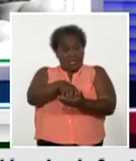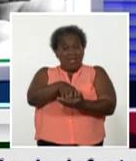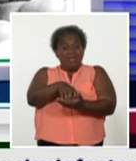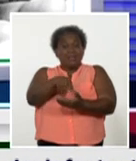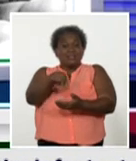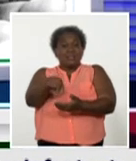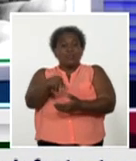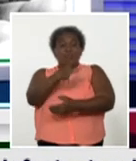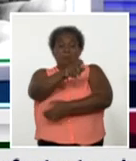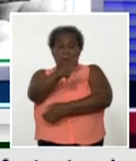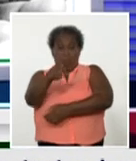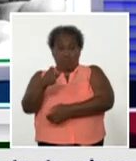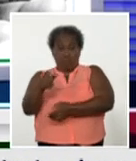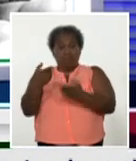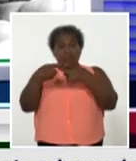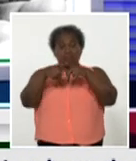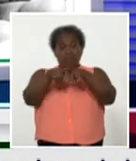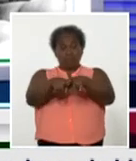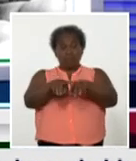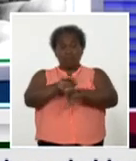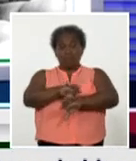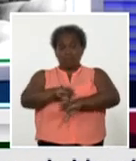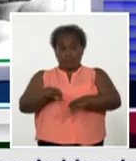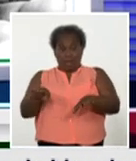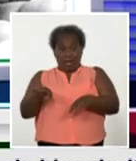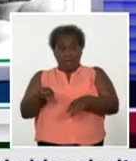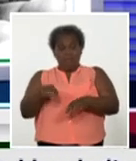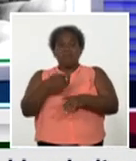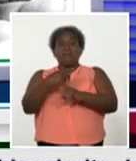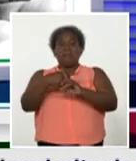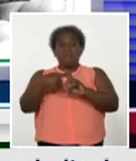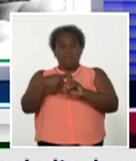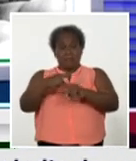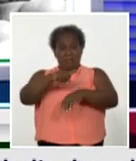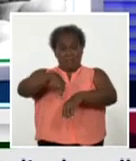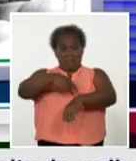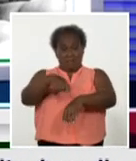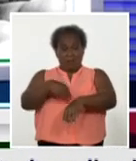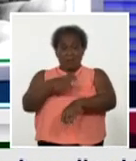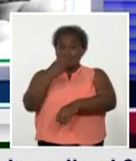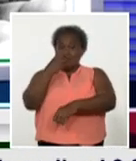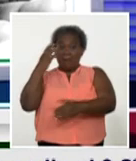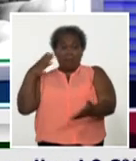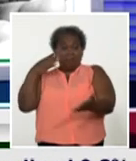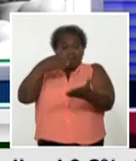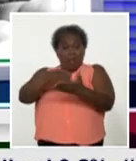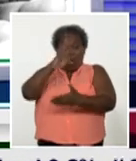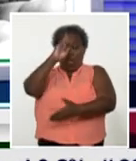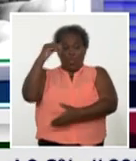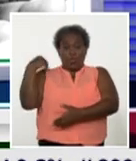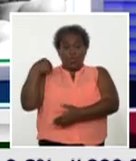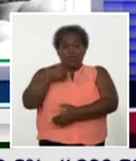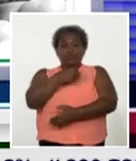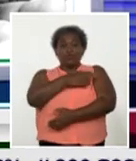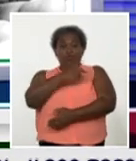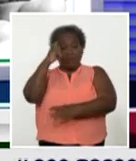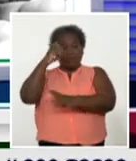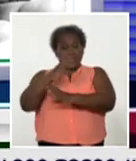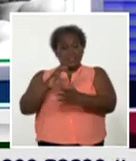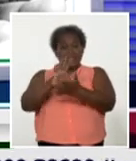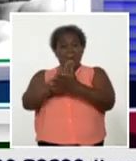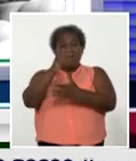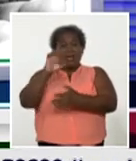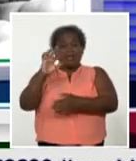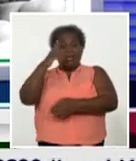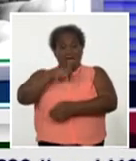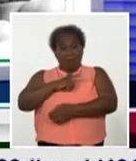acompaña para ello ya desde la media hora, desde temprano acá en el estudio, la doctora en ciencias María Eugenia Toledo, quien